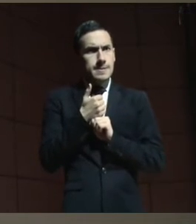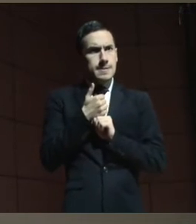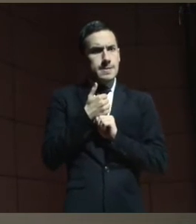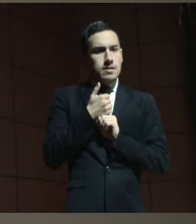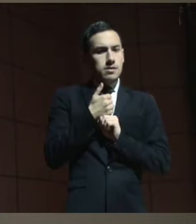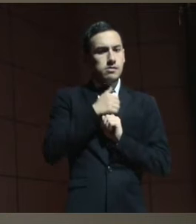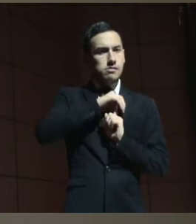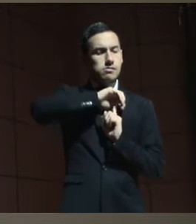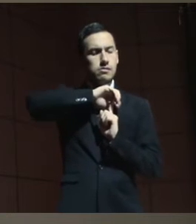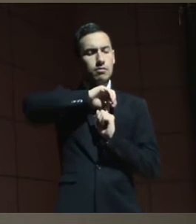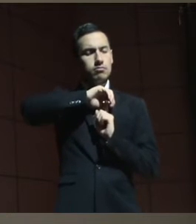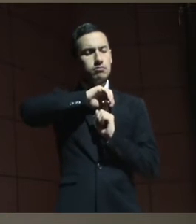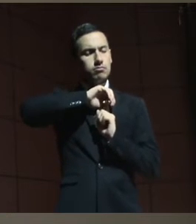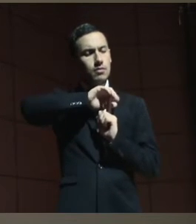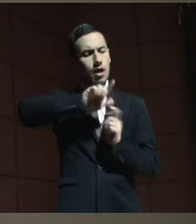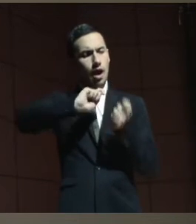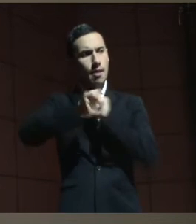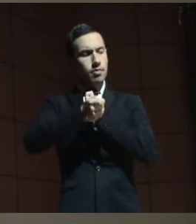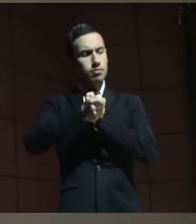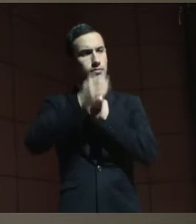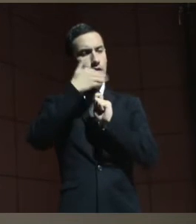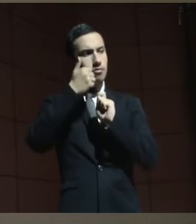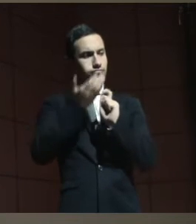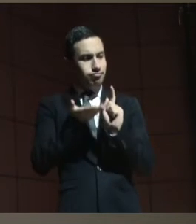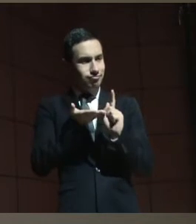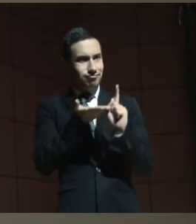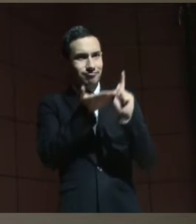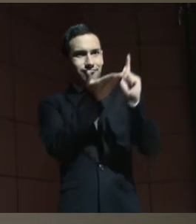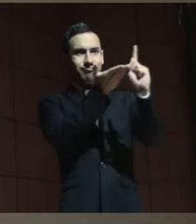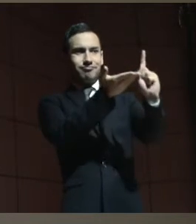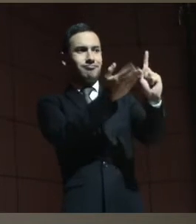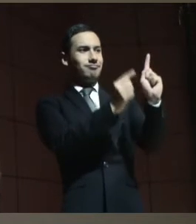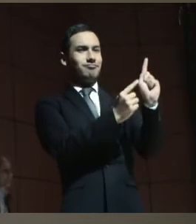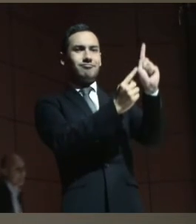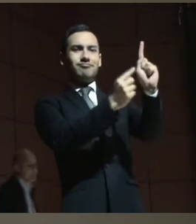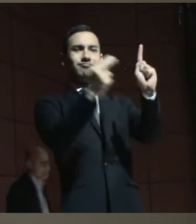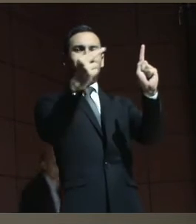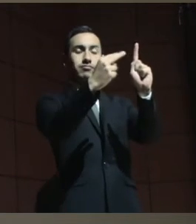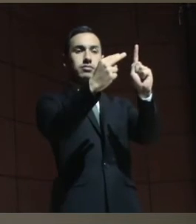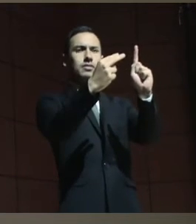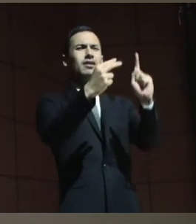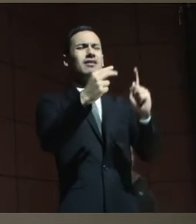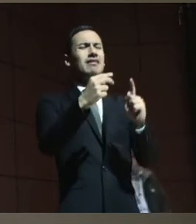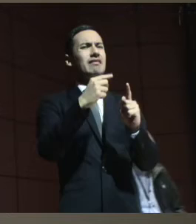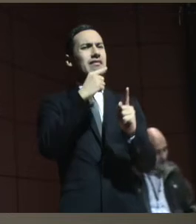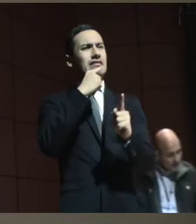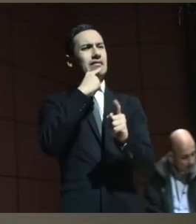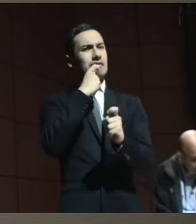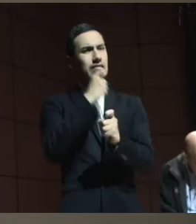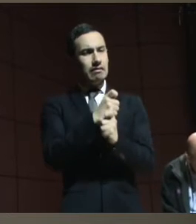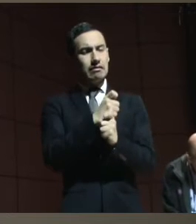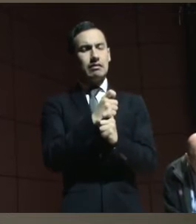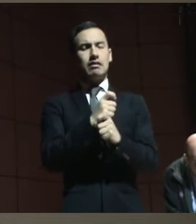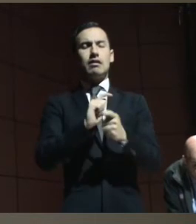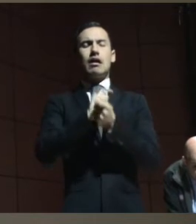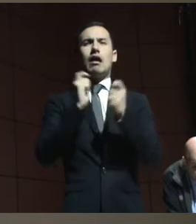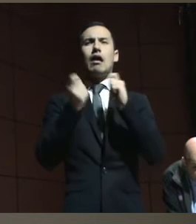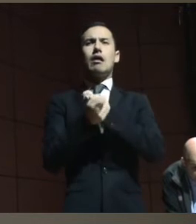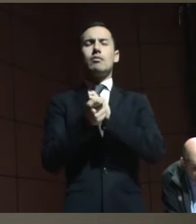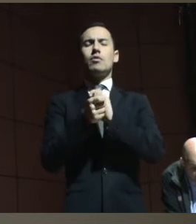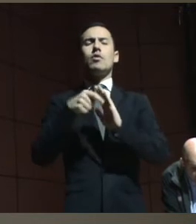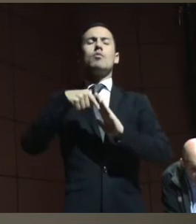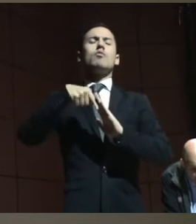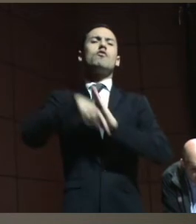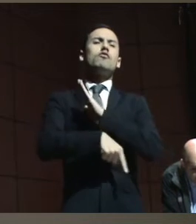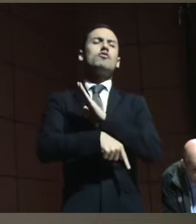protagonismo es una tarea sumamente compleja, implica cambios profundos que tienen